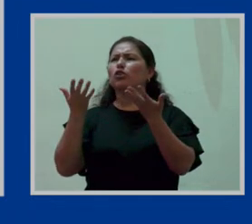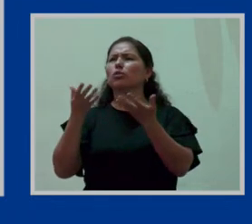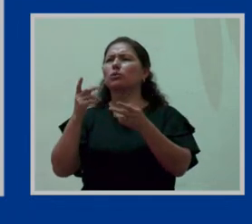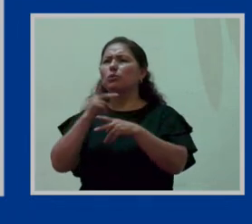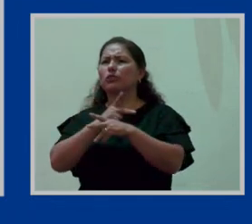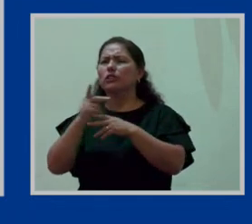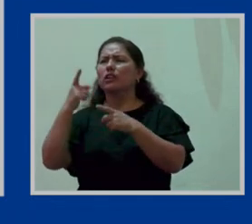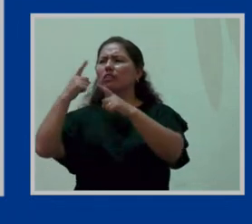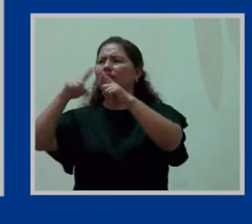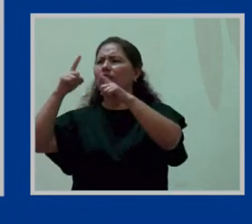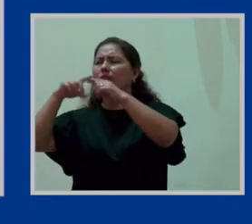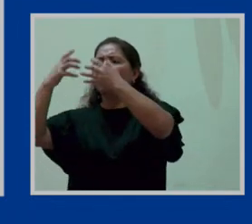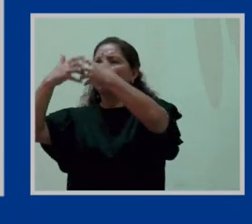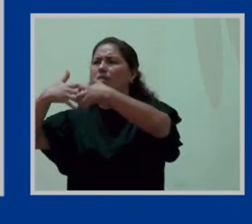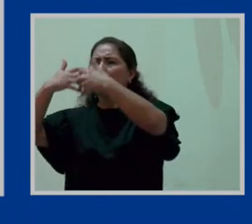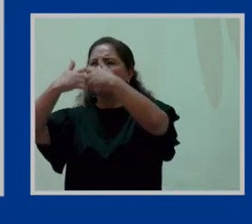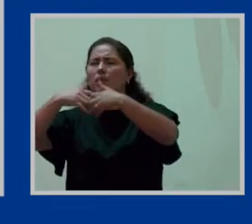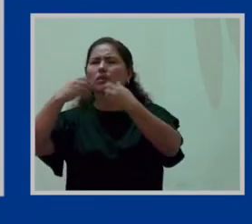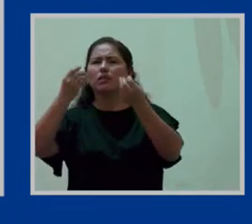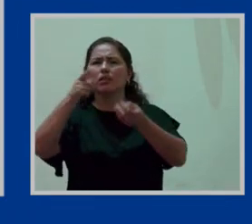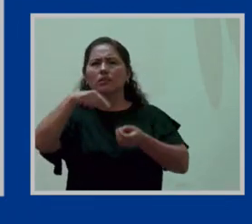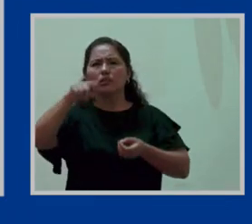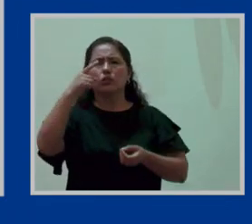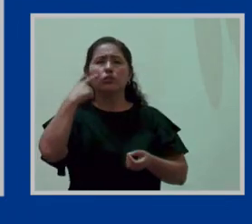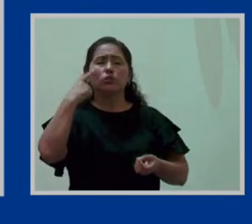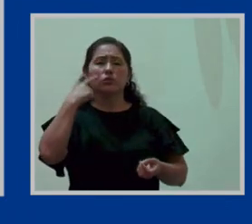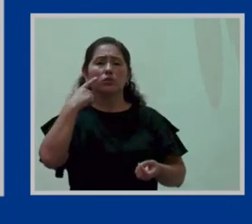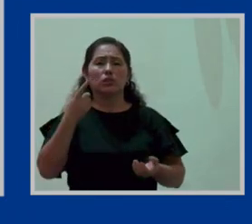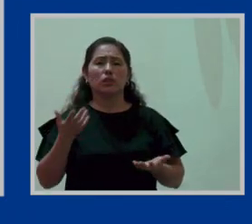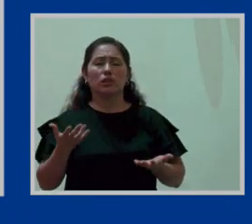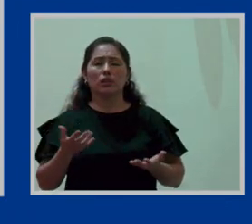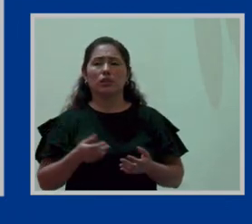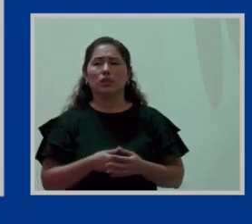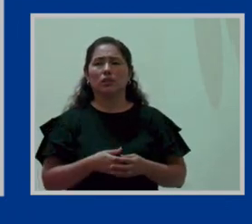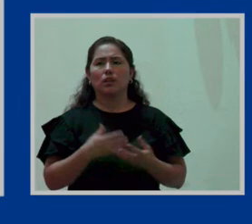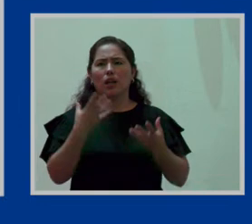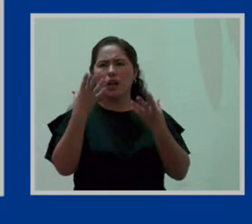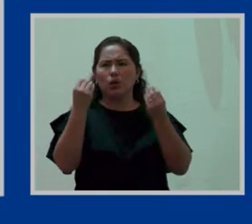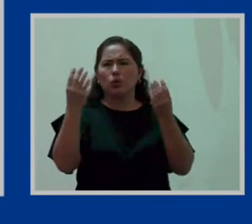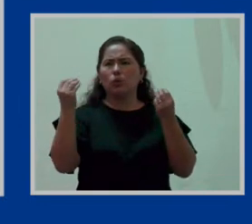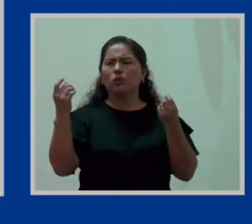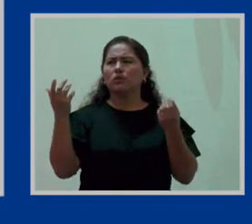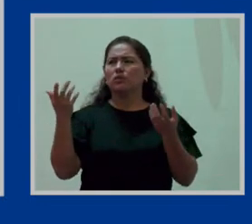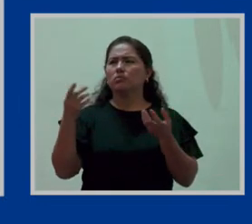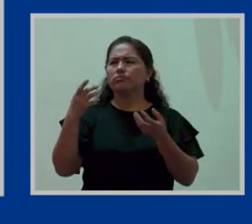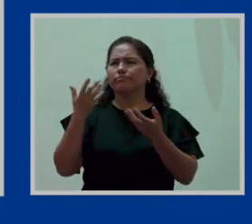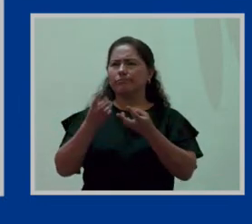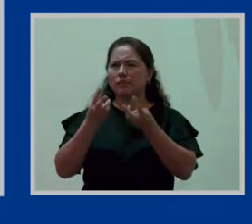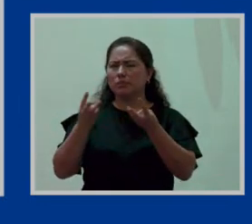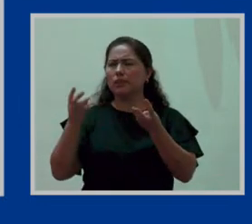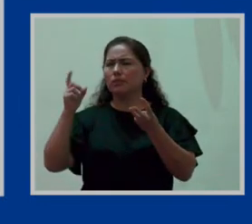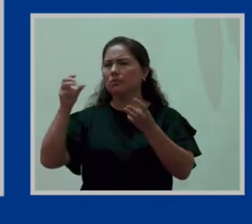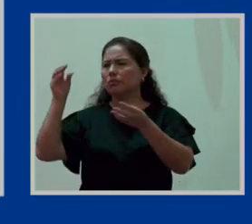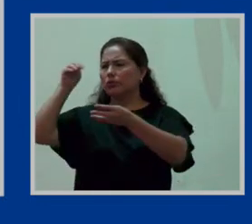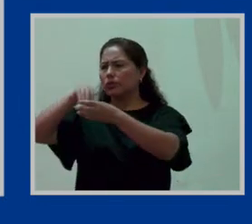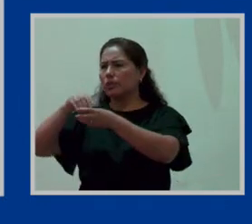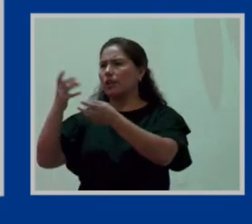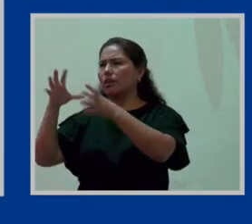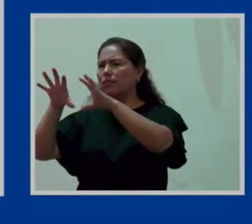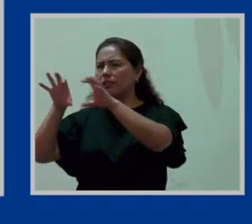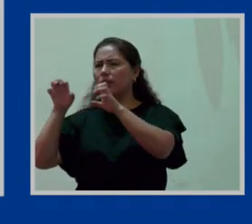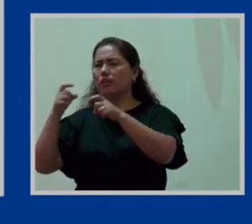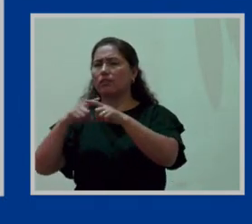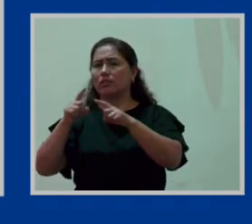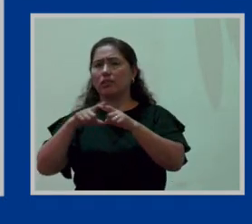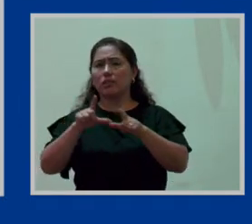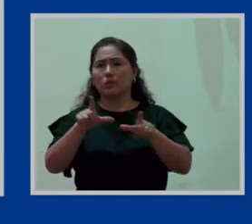diferentes empresas dieron a conocer como ellos conocían algunos elementos que permitían la refrigeración inclusive en estos espacios